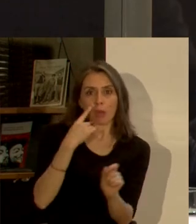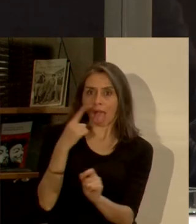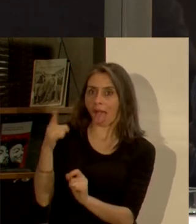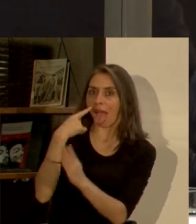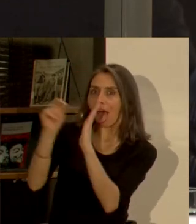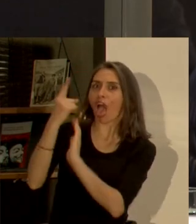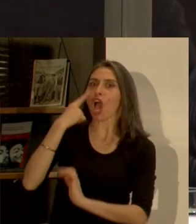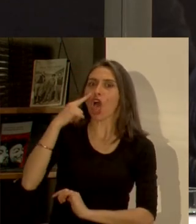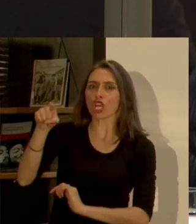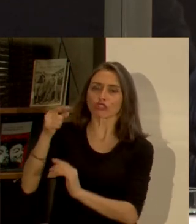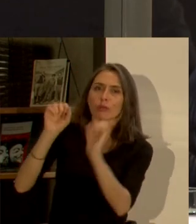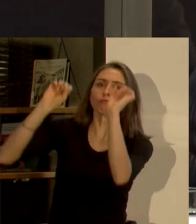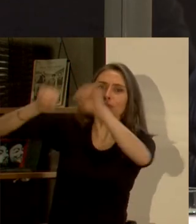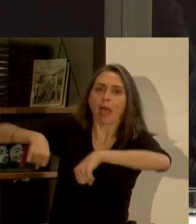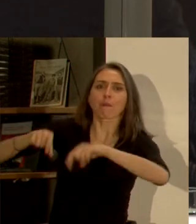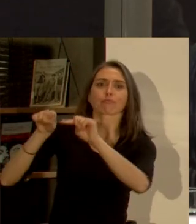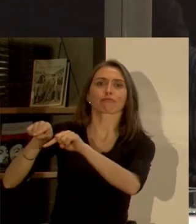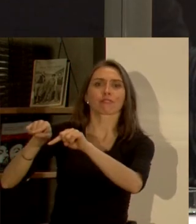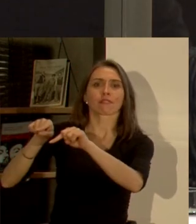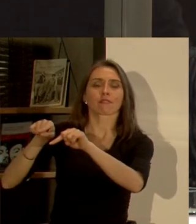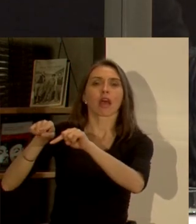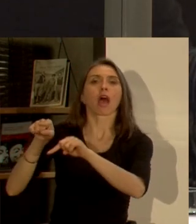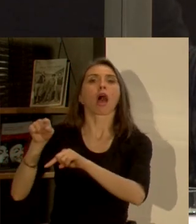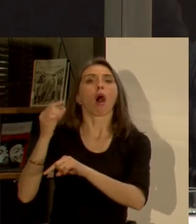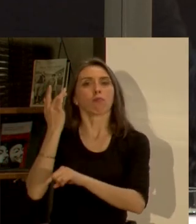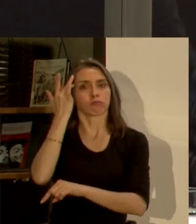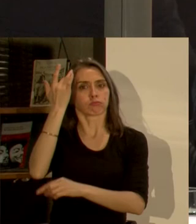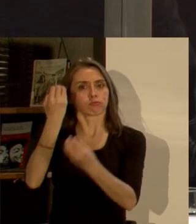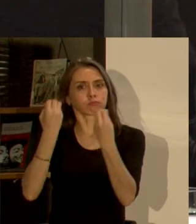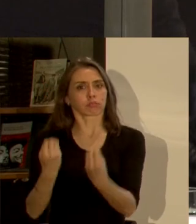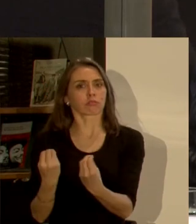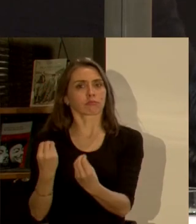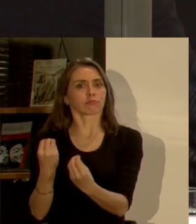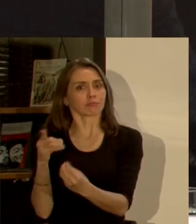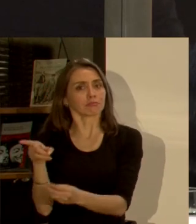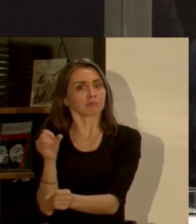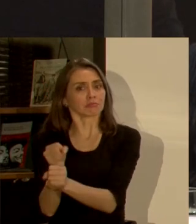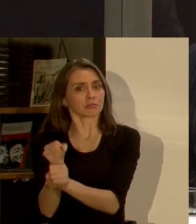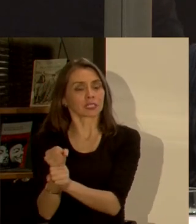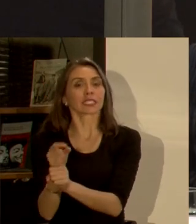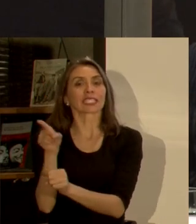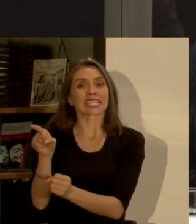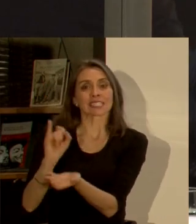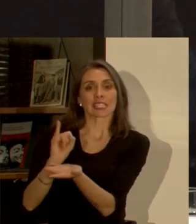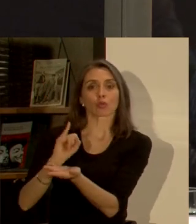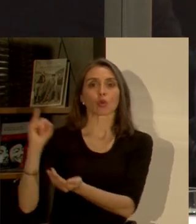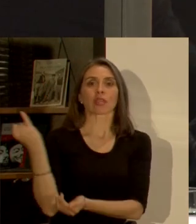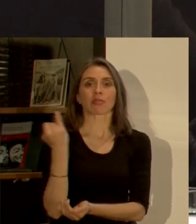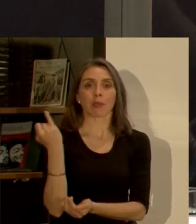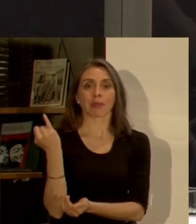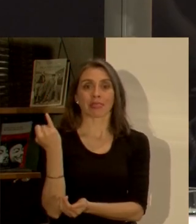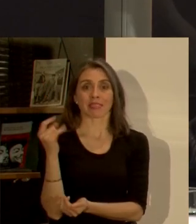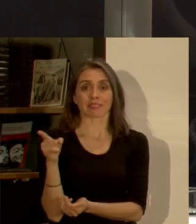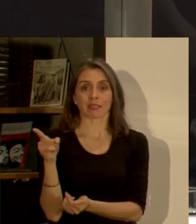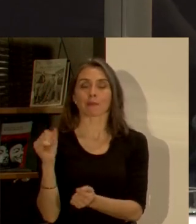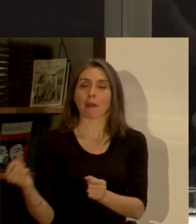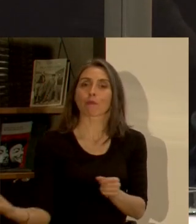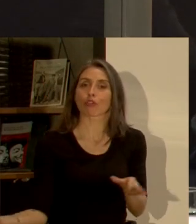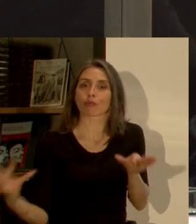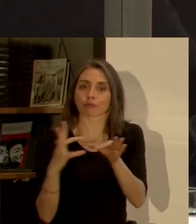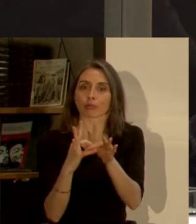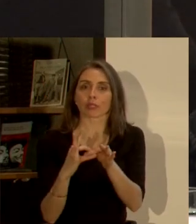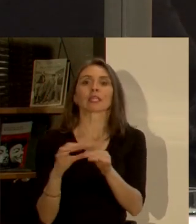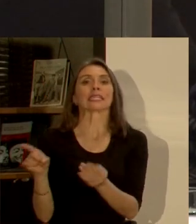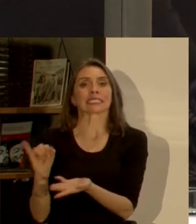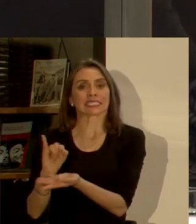reconocidas por su idoneidad y su independencia y respetuosas